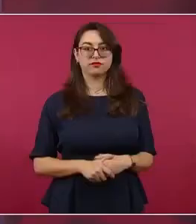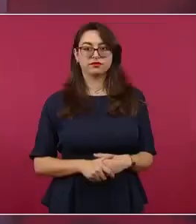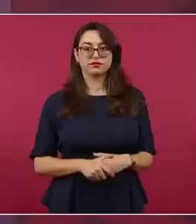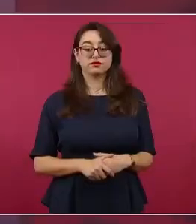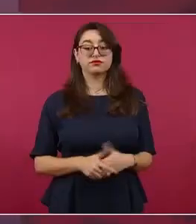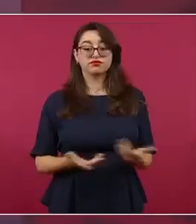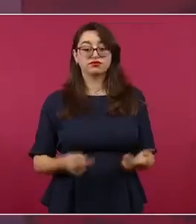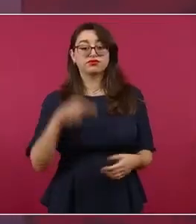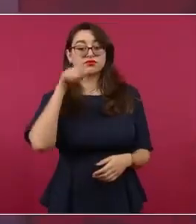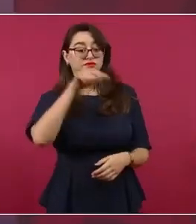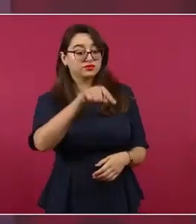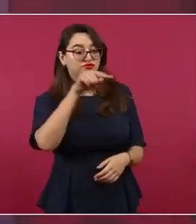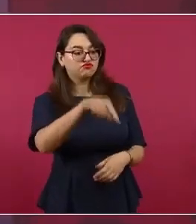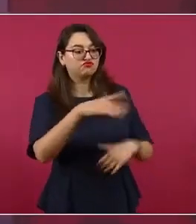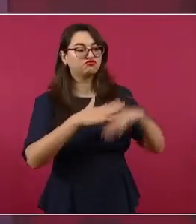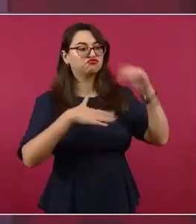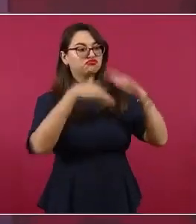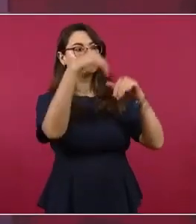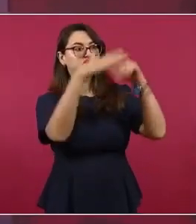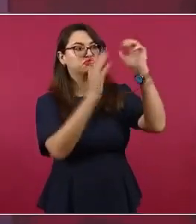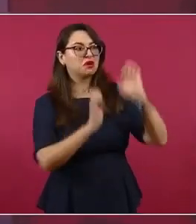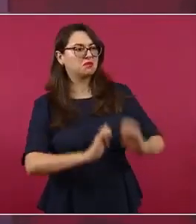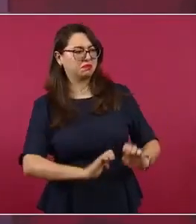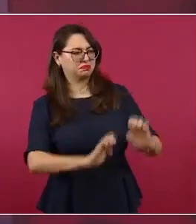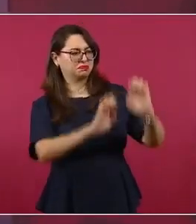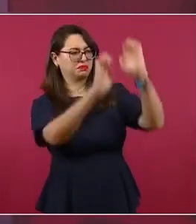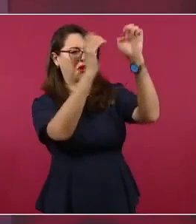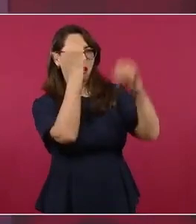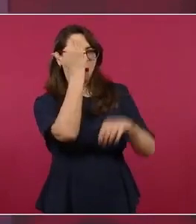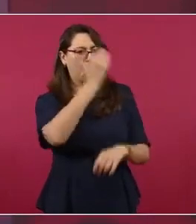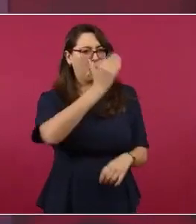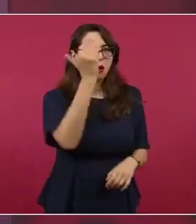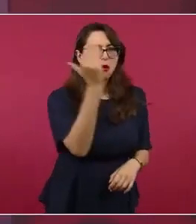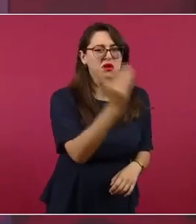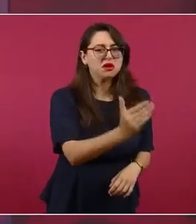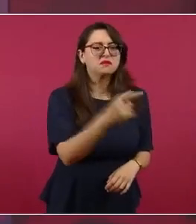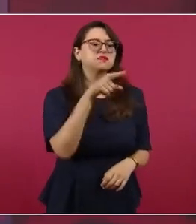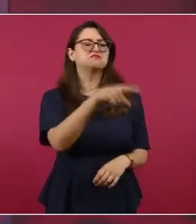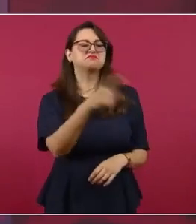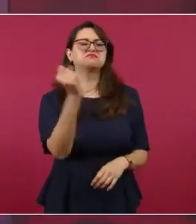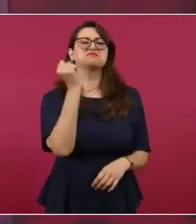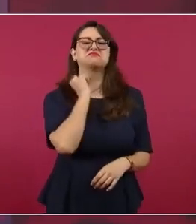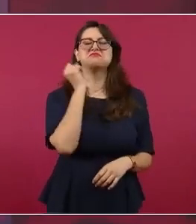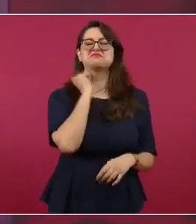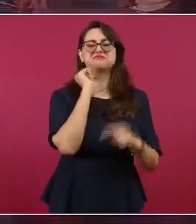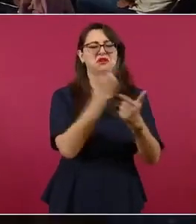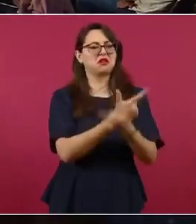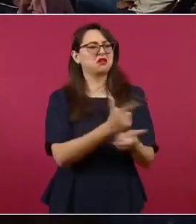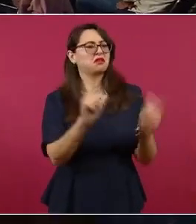¿cómo va a querer el senador dejar de mangonear